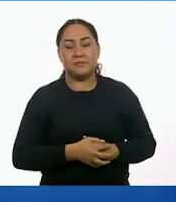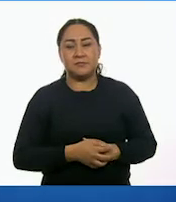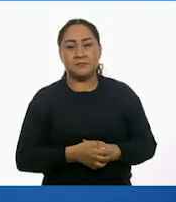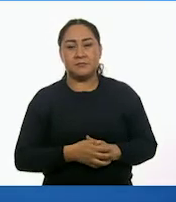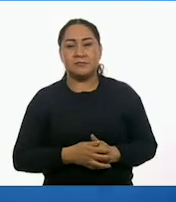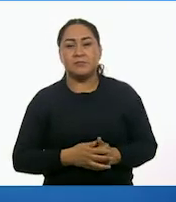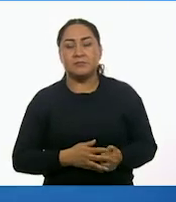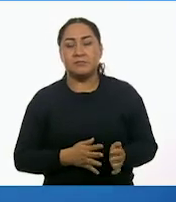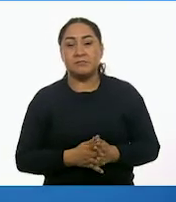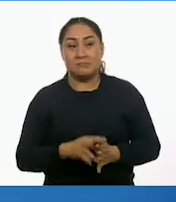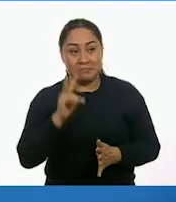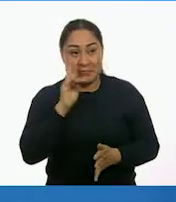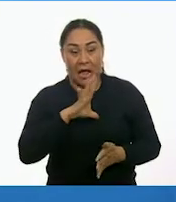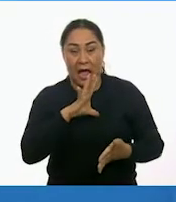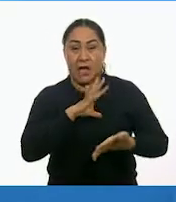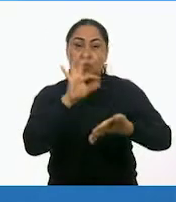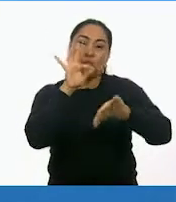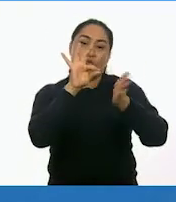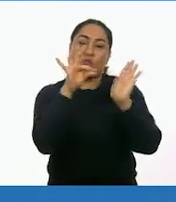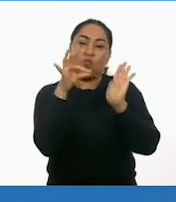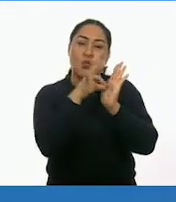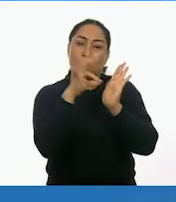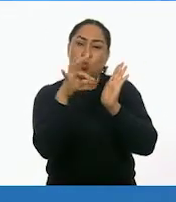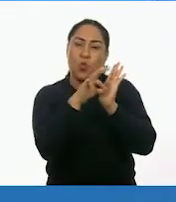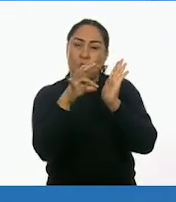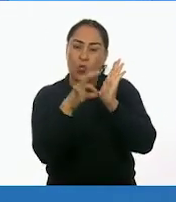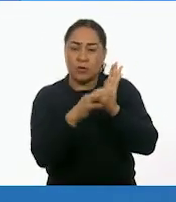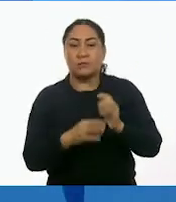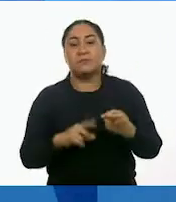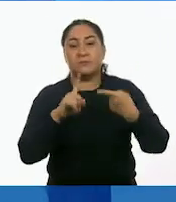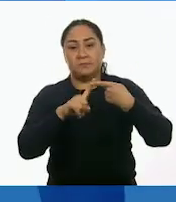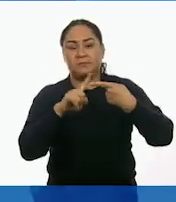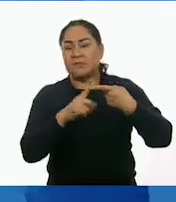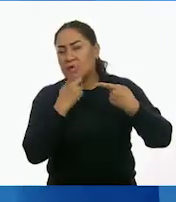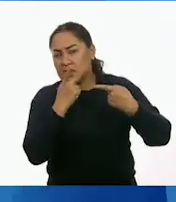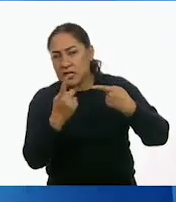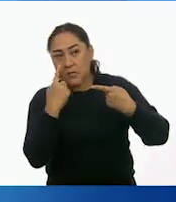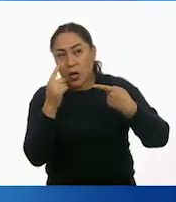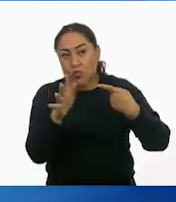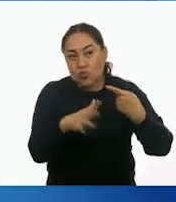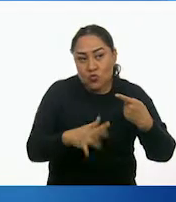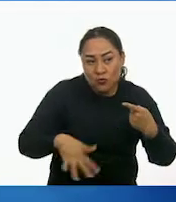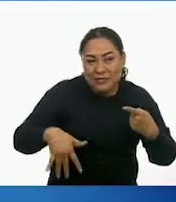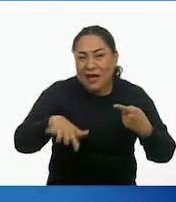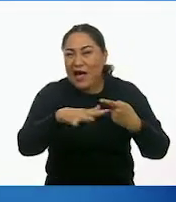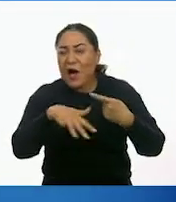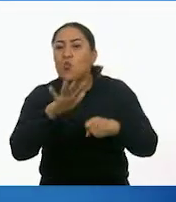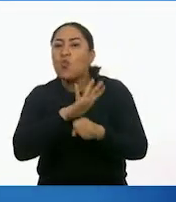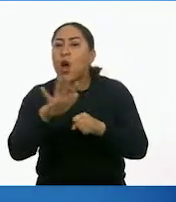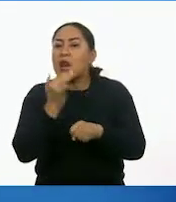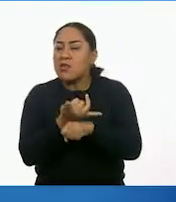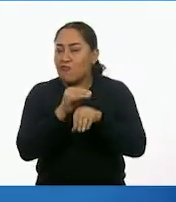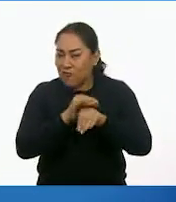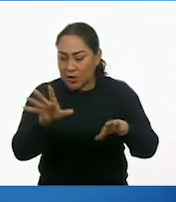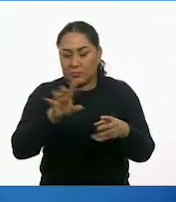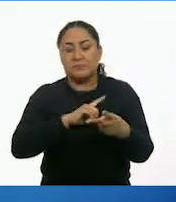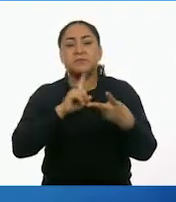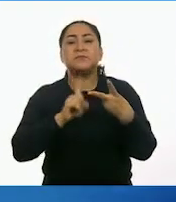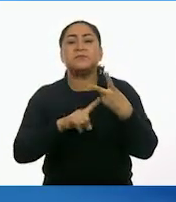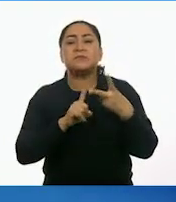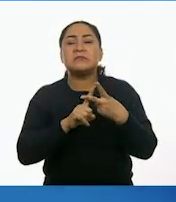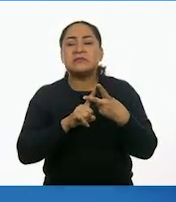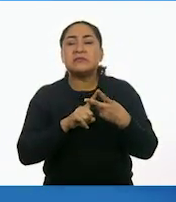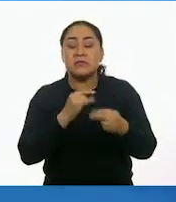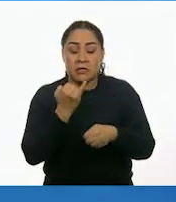Vienen por puntos y dice A Buscar Información. Como nuestro programa. Exactamente. Localicen la información